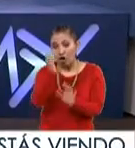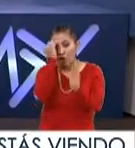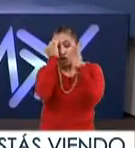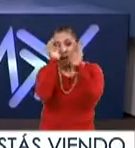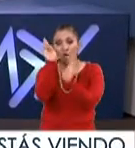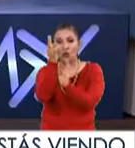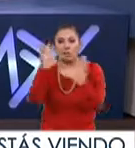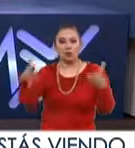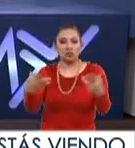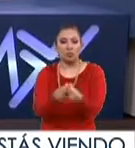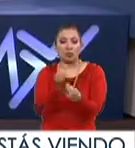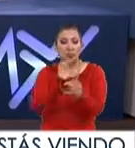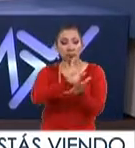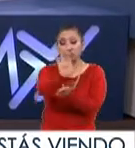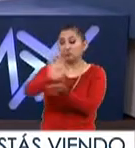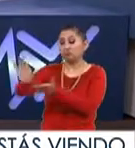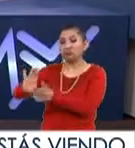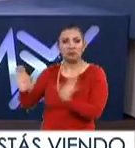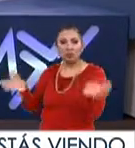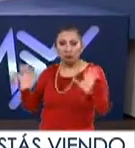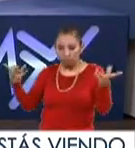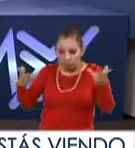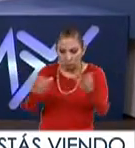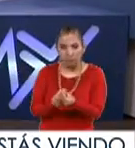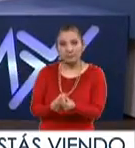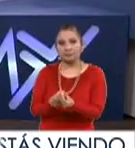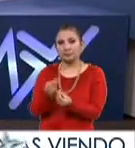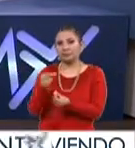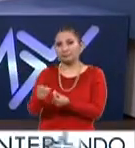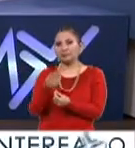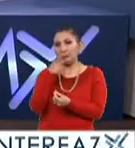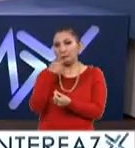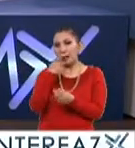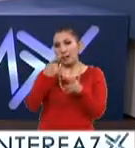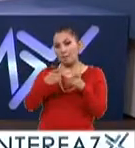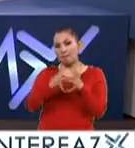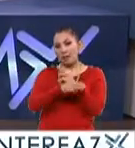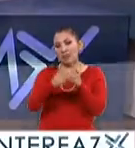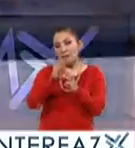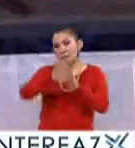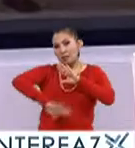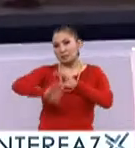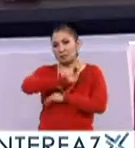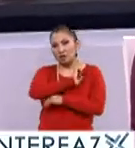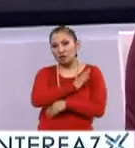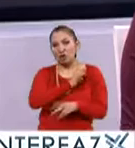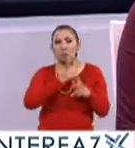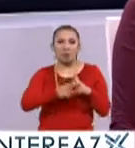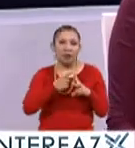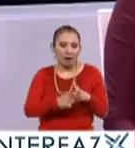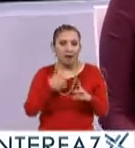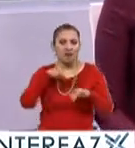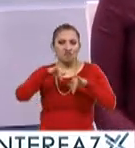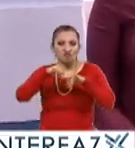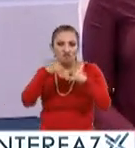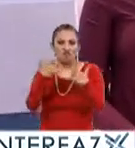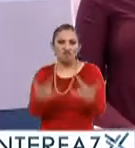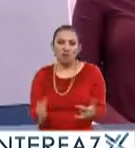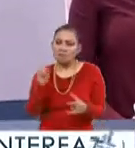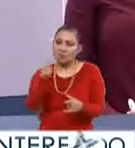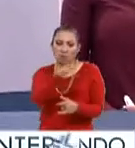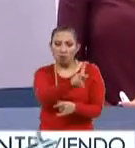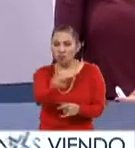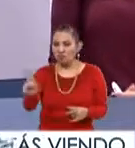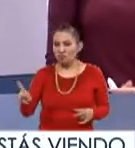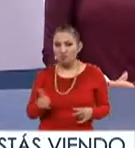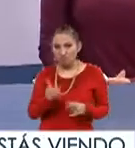conocimiento es universal, no puedes poner una cosa en una parte y otra. O sea, hablemos de las materias básicas, español, matemáticas, geografía, historia. Entonces, tiene